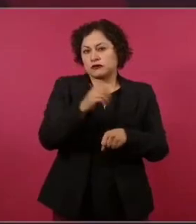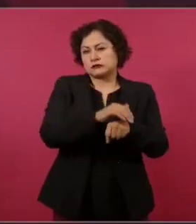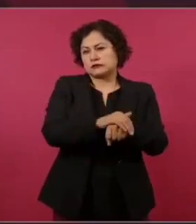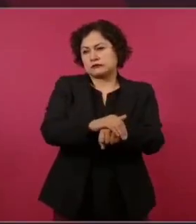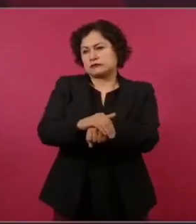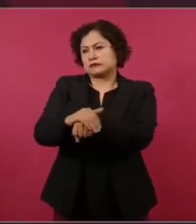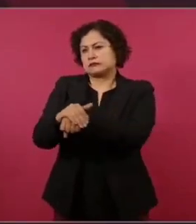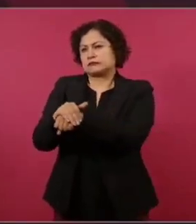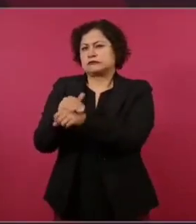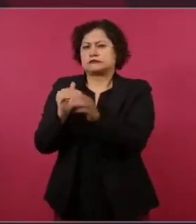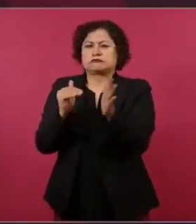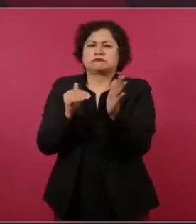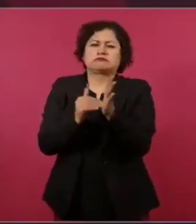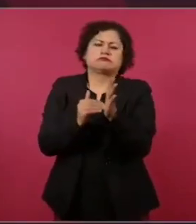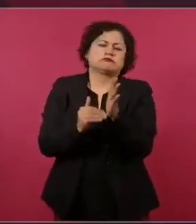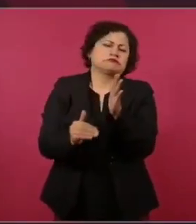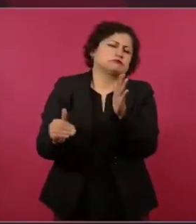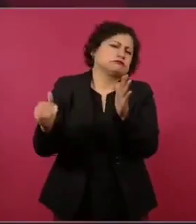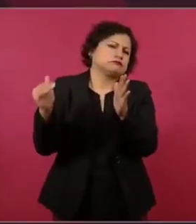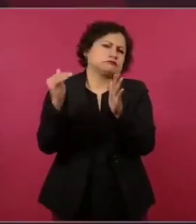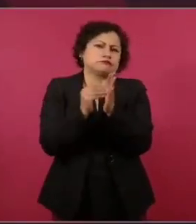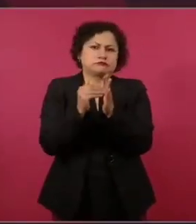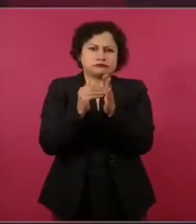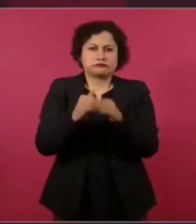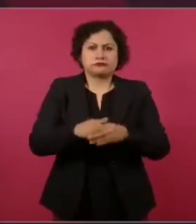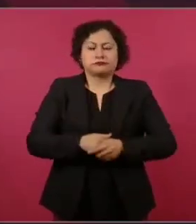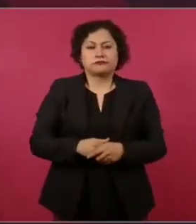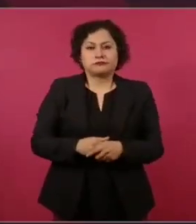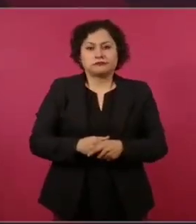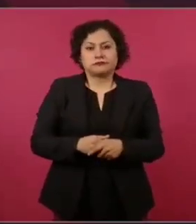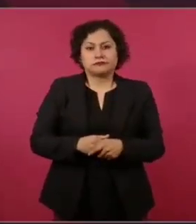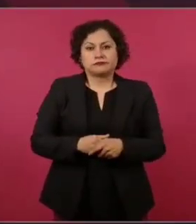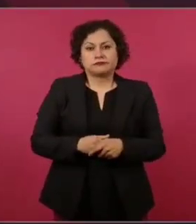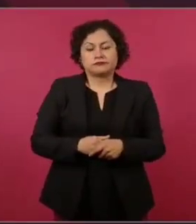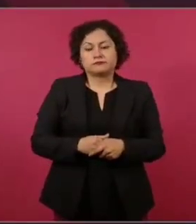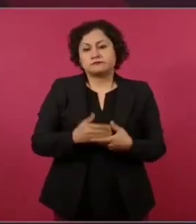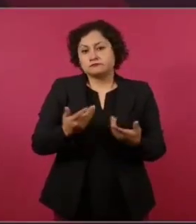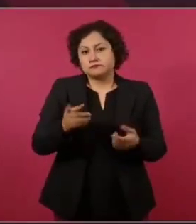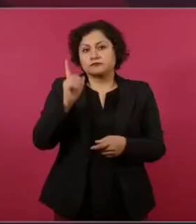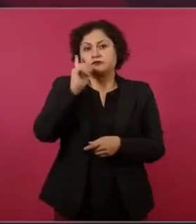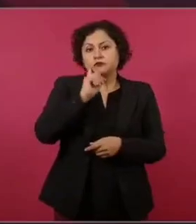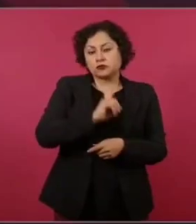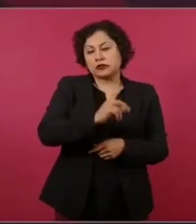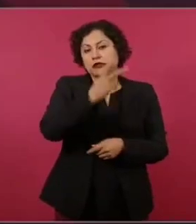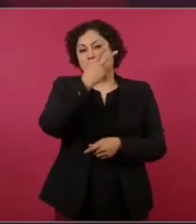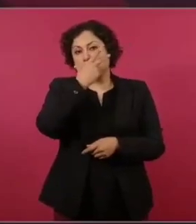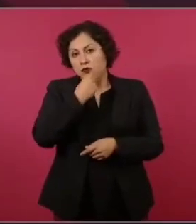millones de amigos, mujeres y hombres.